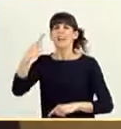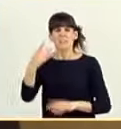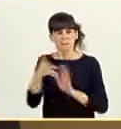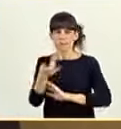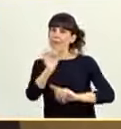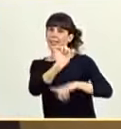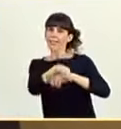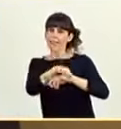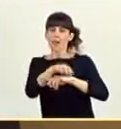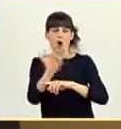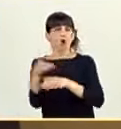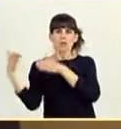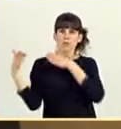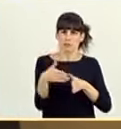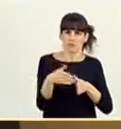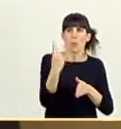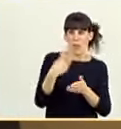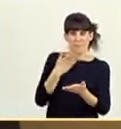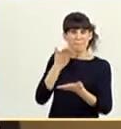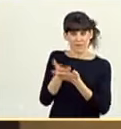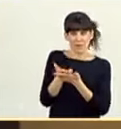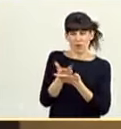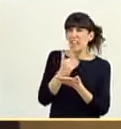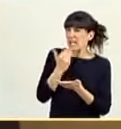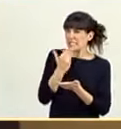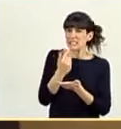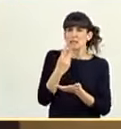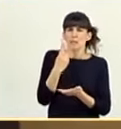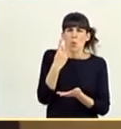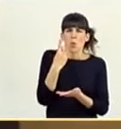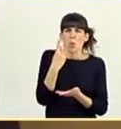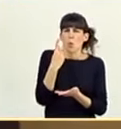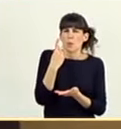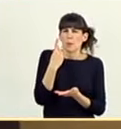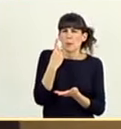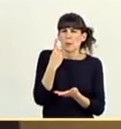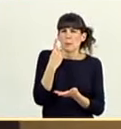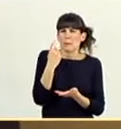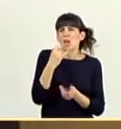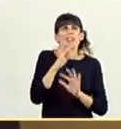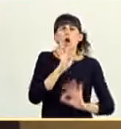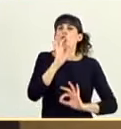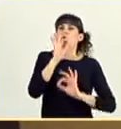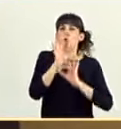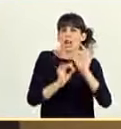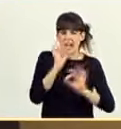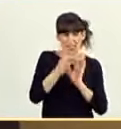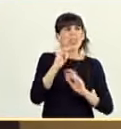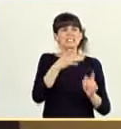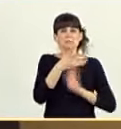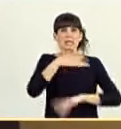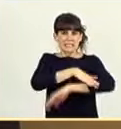ignorar o va a hacer caso a una petición de casi un millar de organizaciones de todo el Estado que están